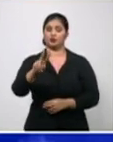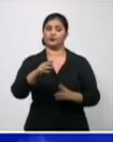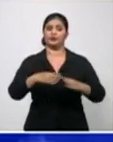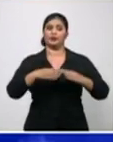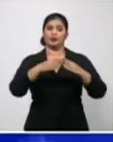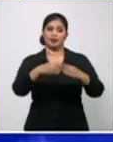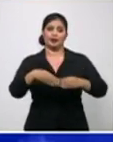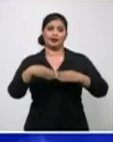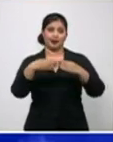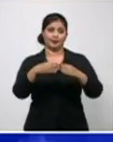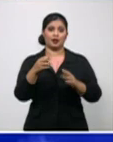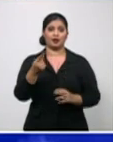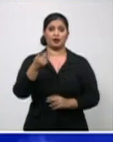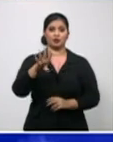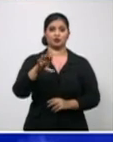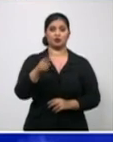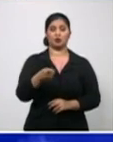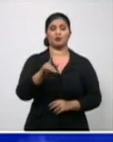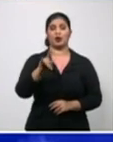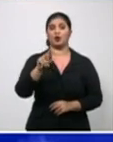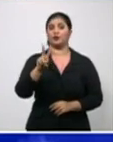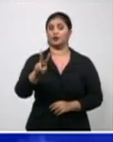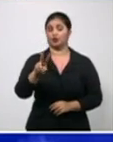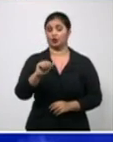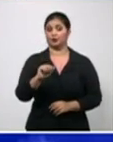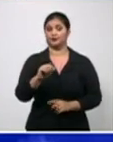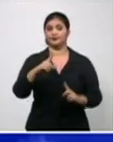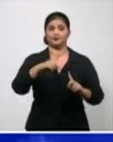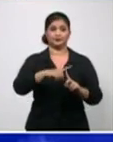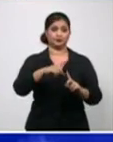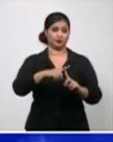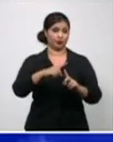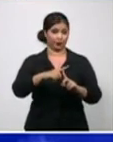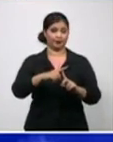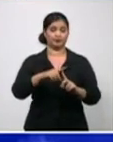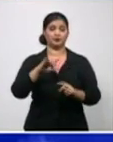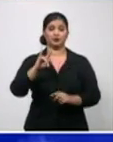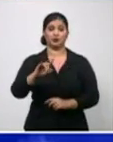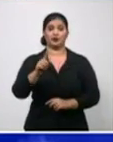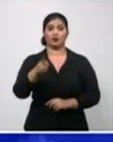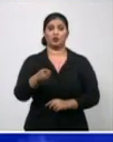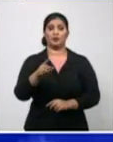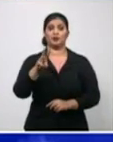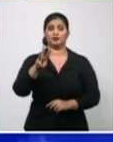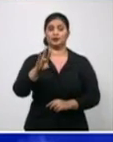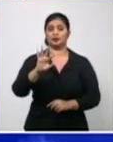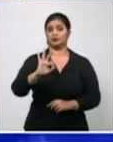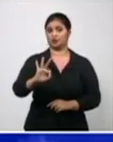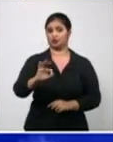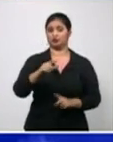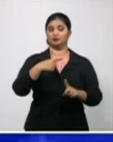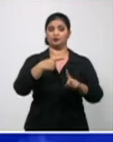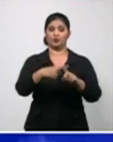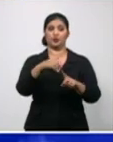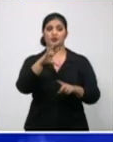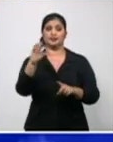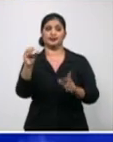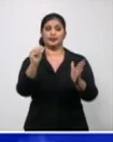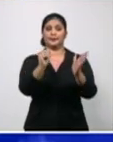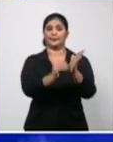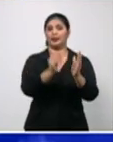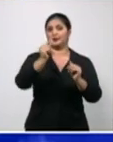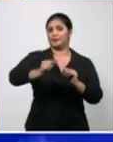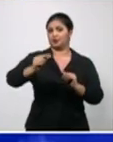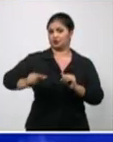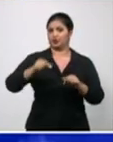,92 y la Tuna con 9,38 por 100.000 habitantes. La